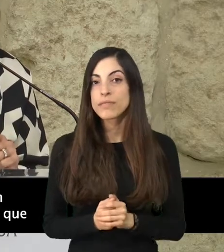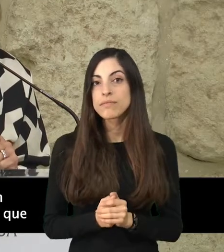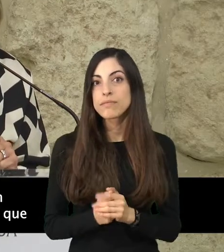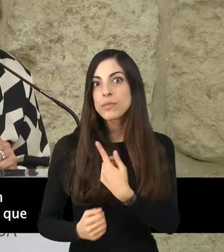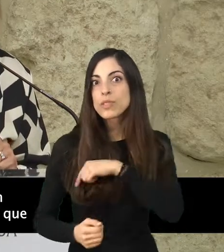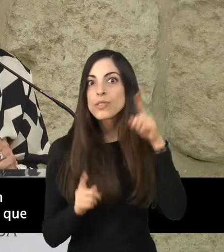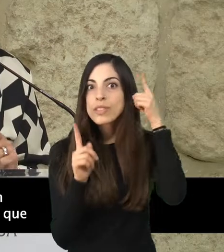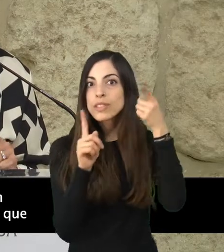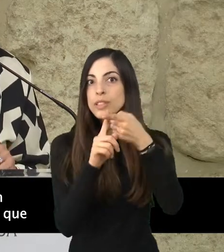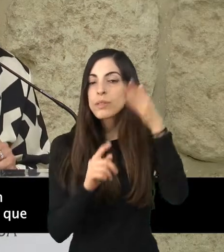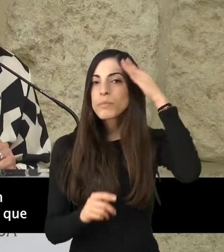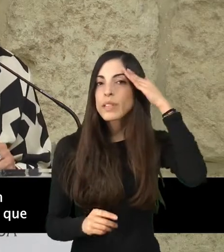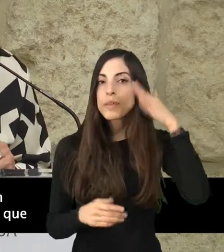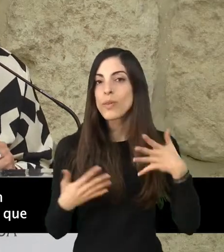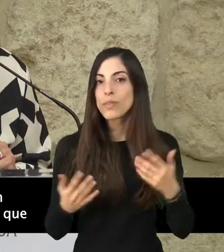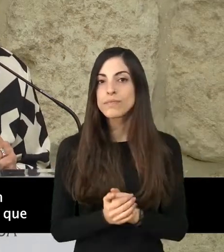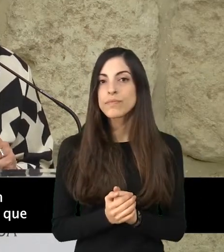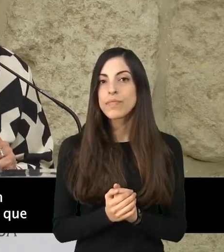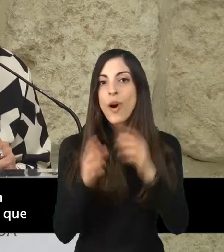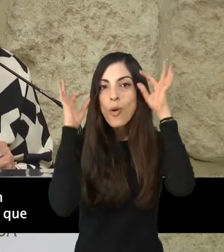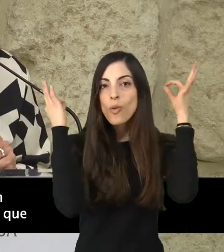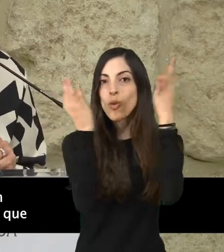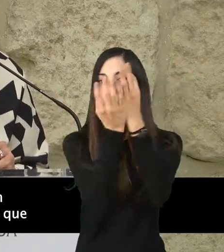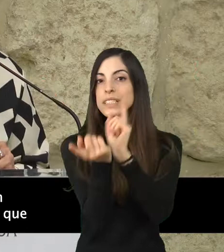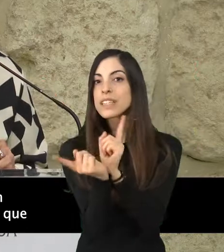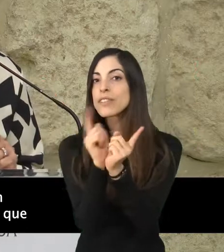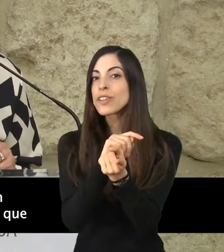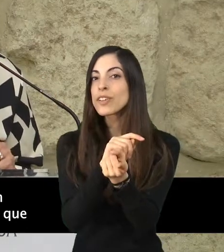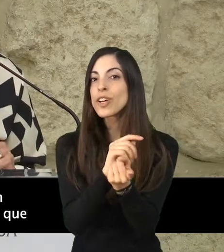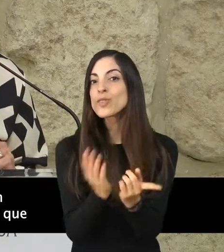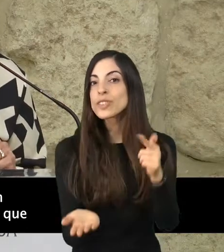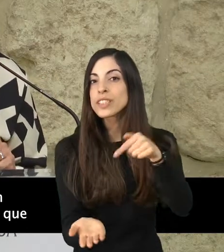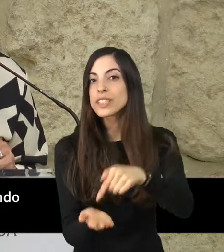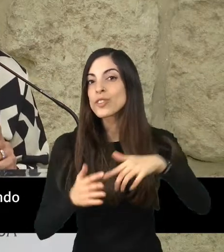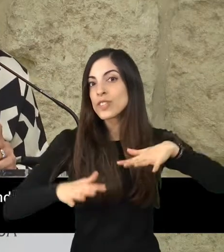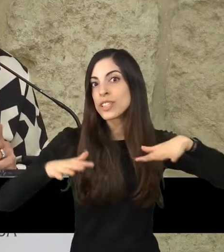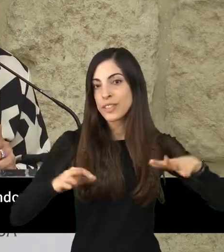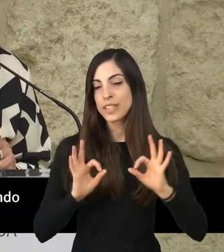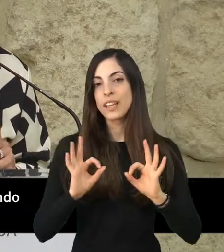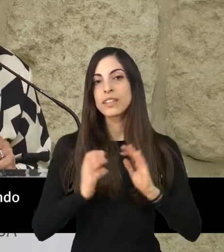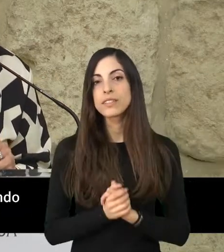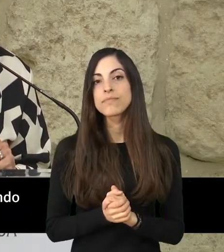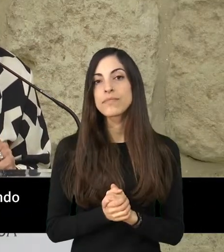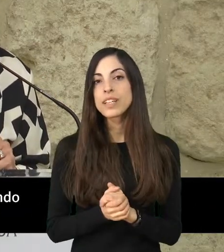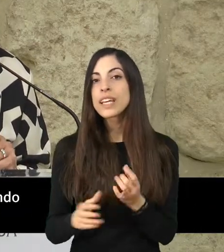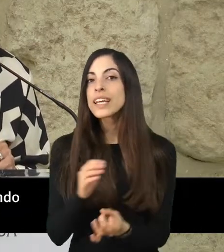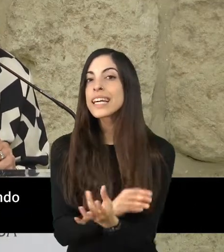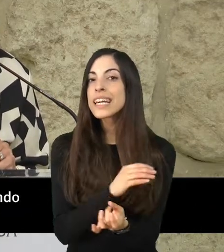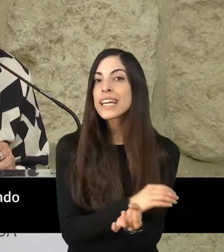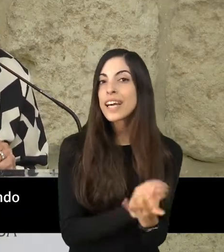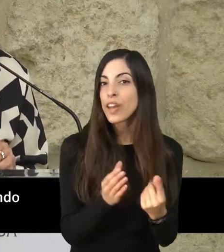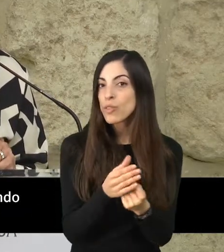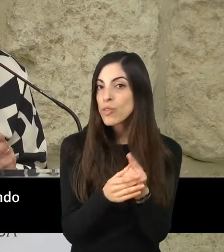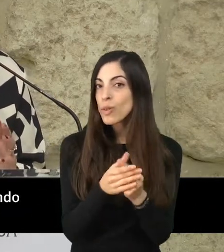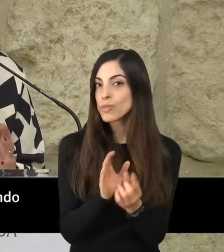transformar a Córdoba en destino sostenible por excelencia, generando productos que integren la oferta cultural con la de